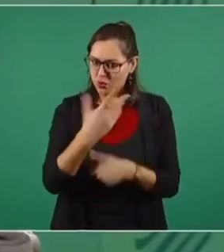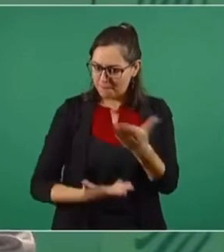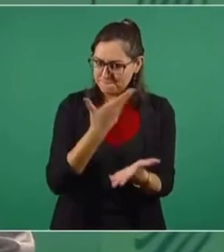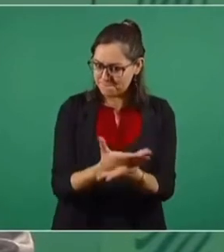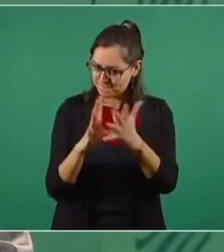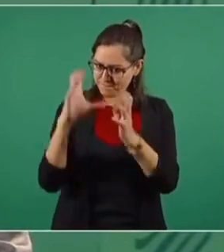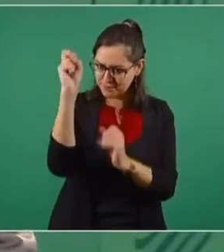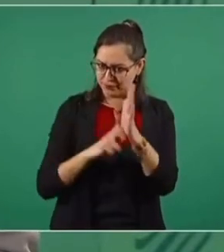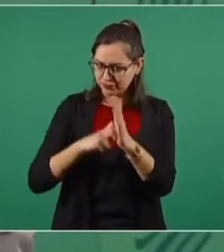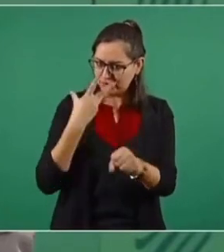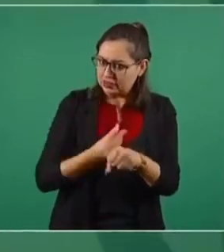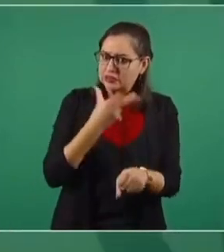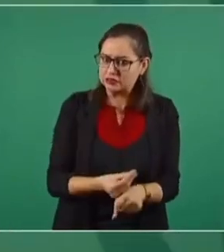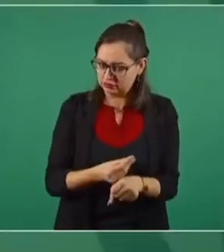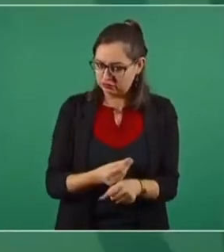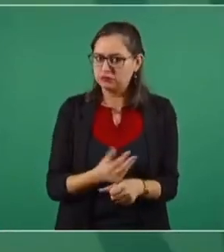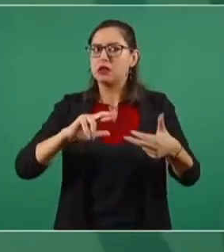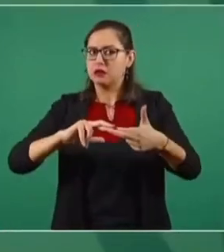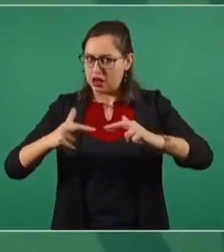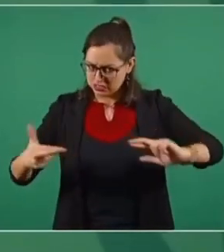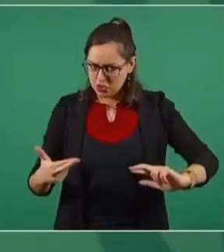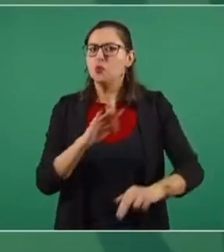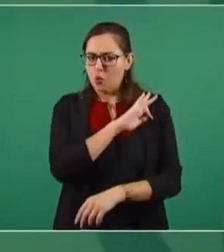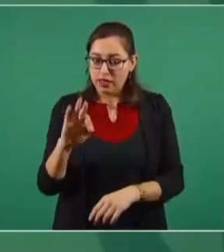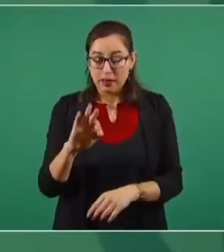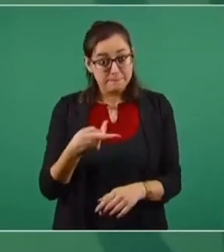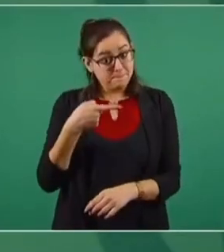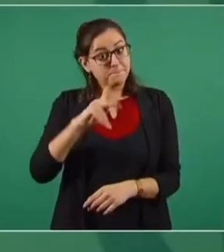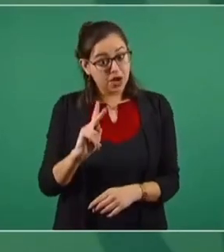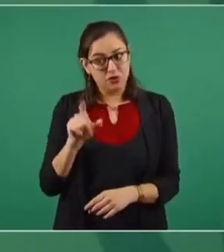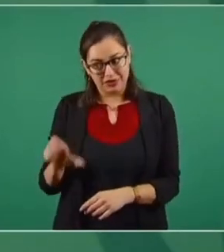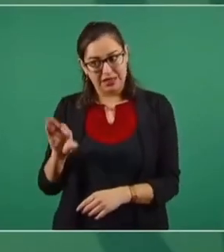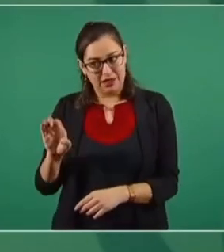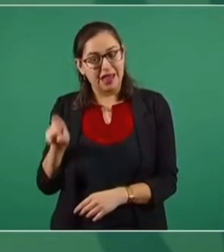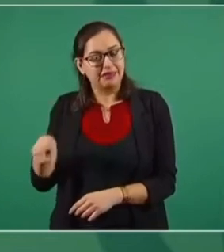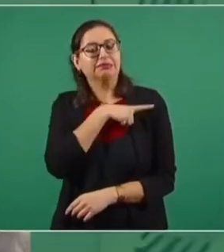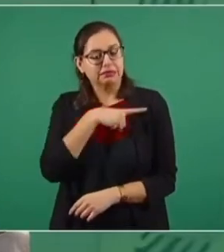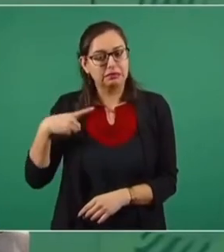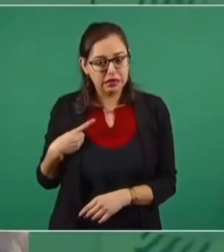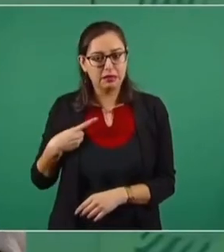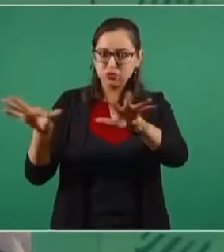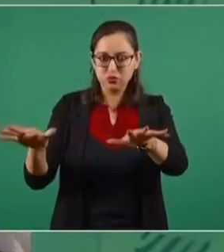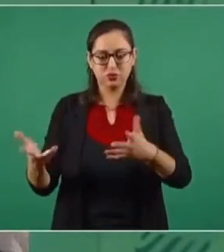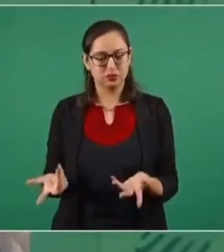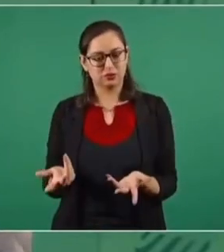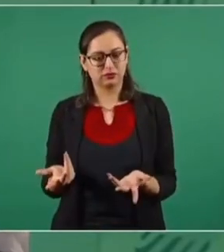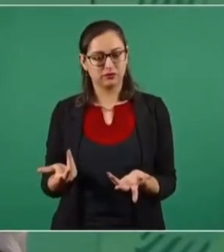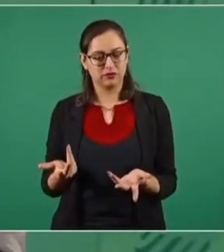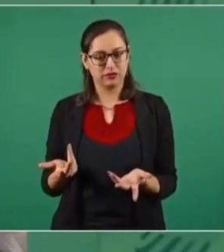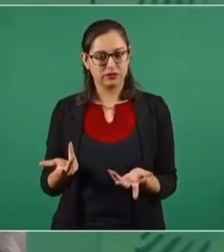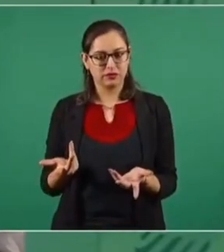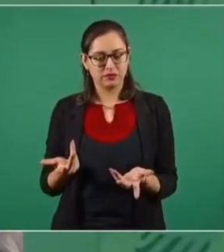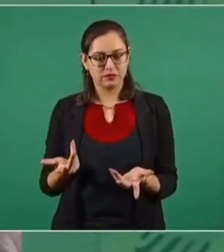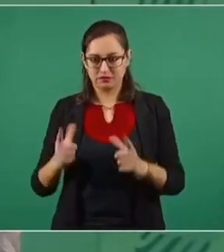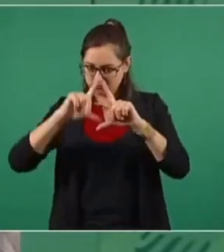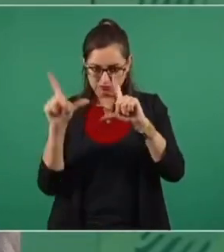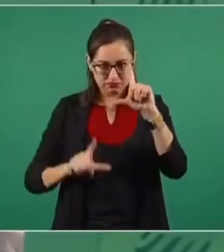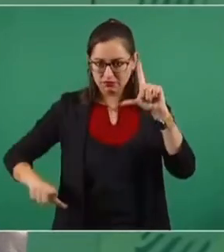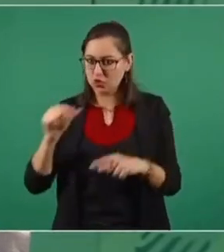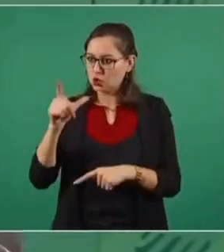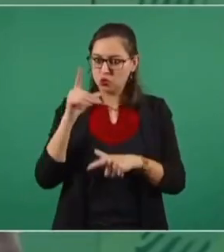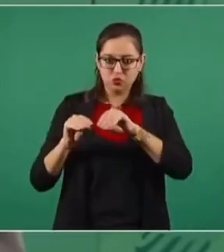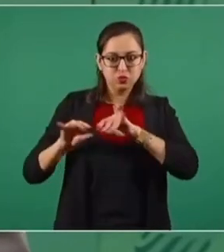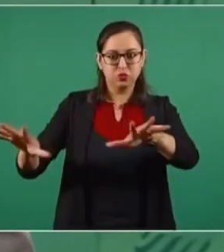vamos a mejorar esta relación y que la Comisión Federal pueda dar el servicio. Tener la red nacional,